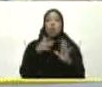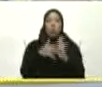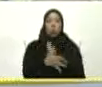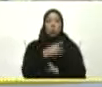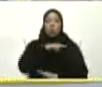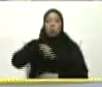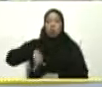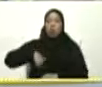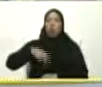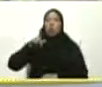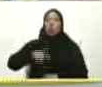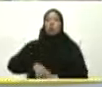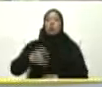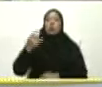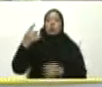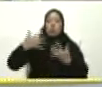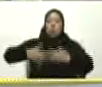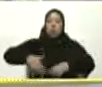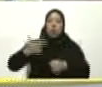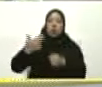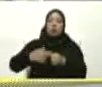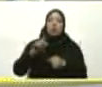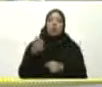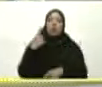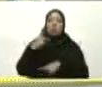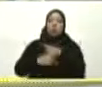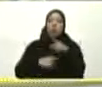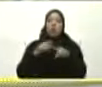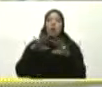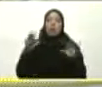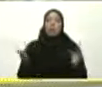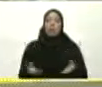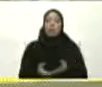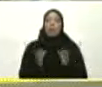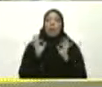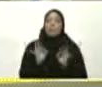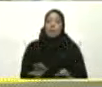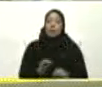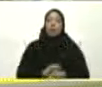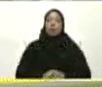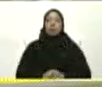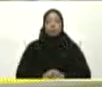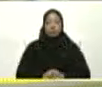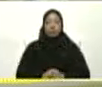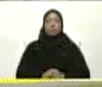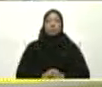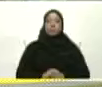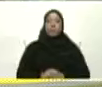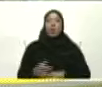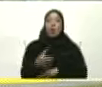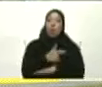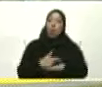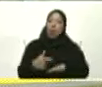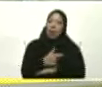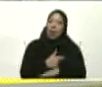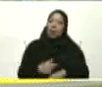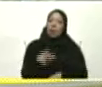Son instalaciones Del primer mundo Verdaderamente Bueno gobernador